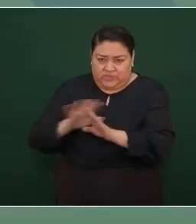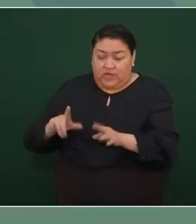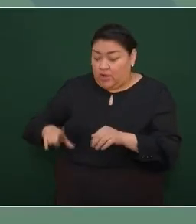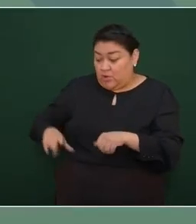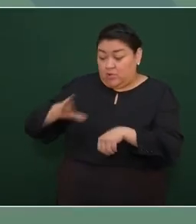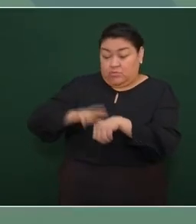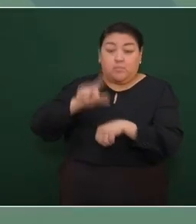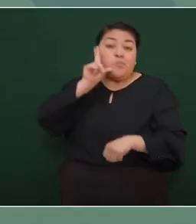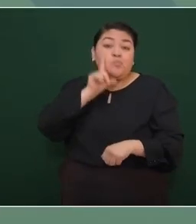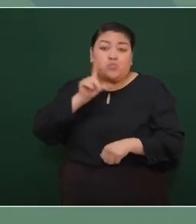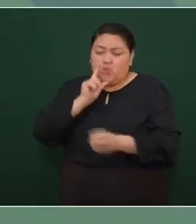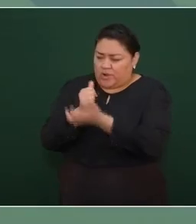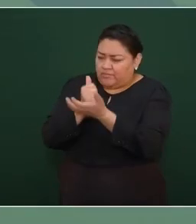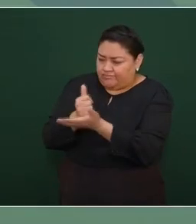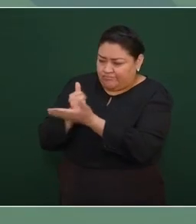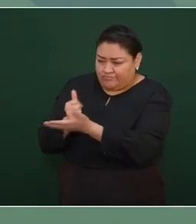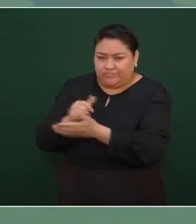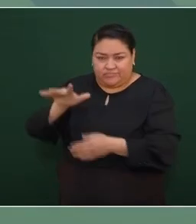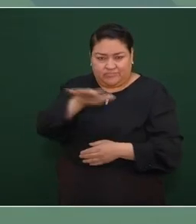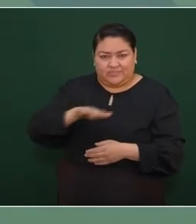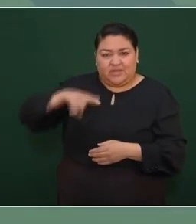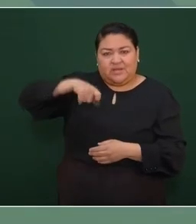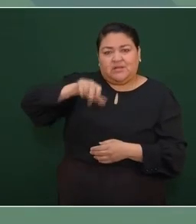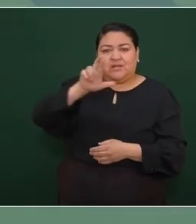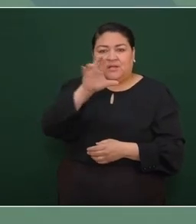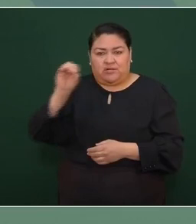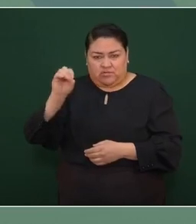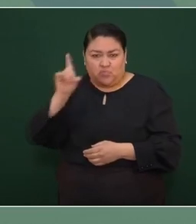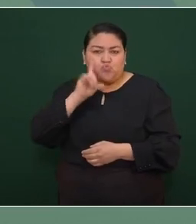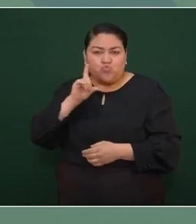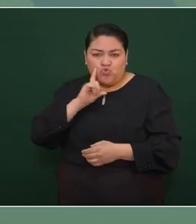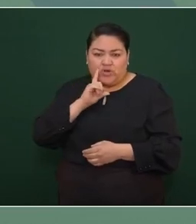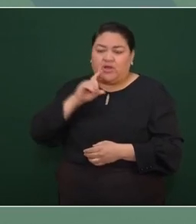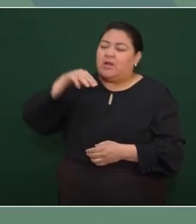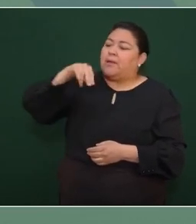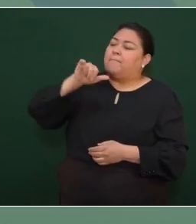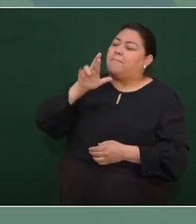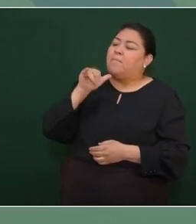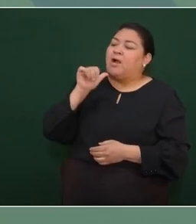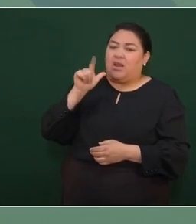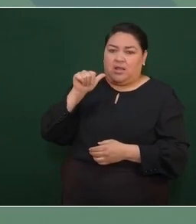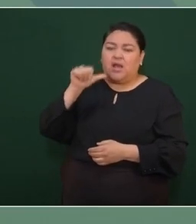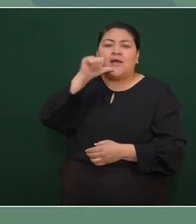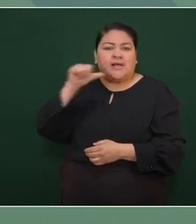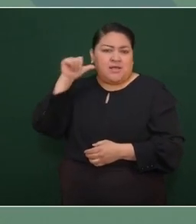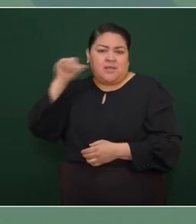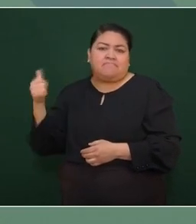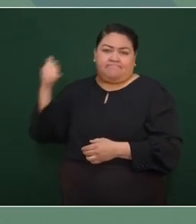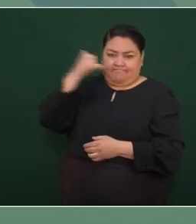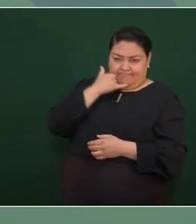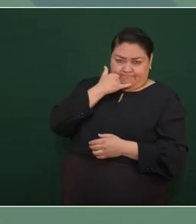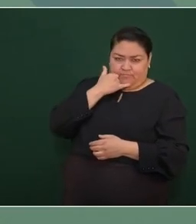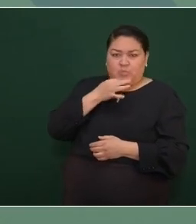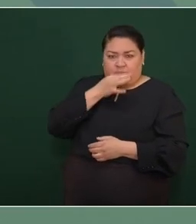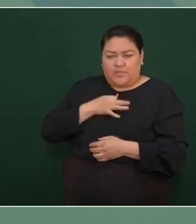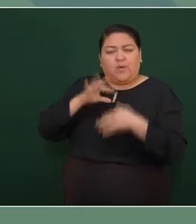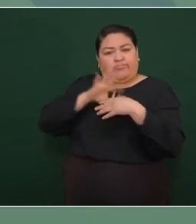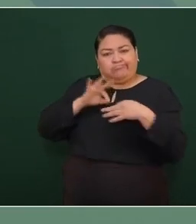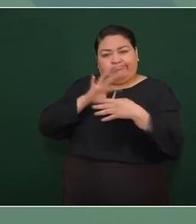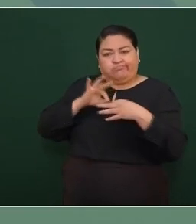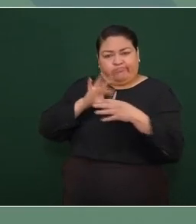la gobernadora de Quintana Roo Mara Lezama desde ayer me habló para